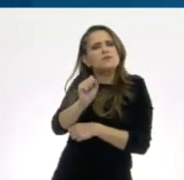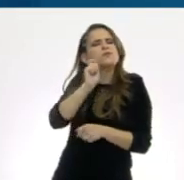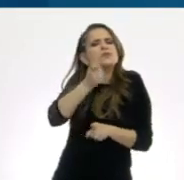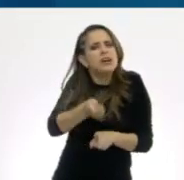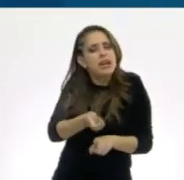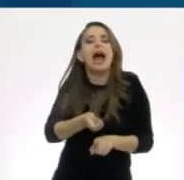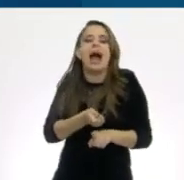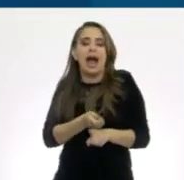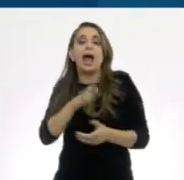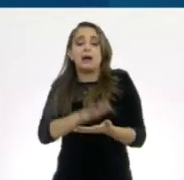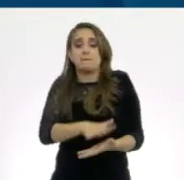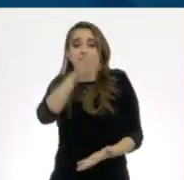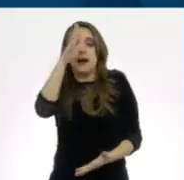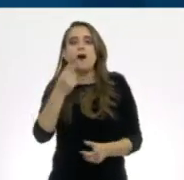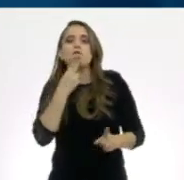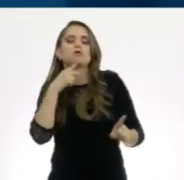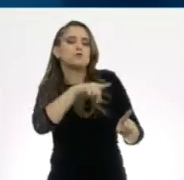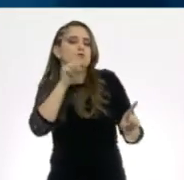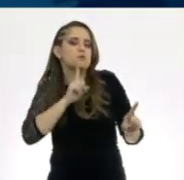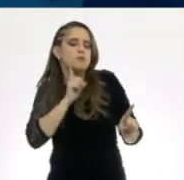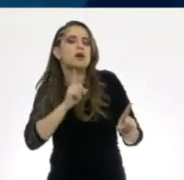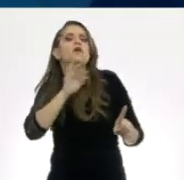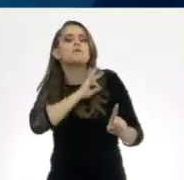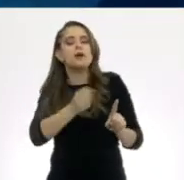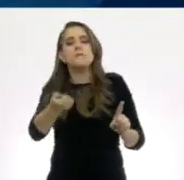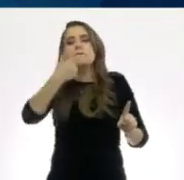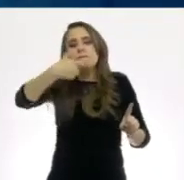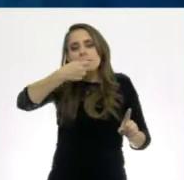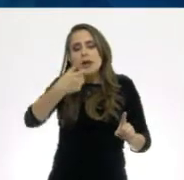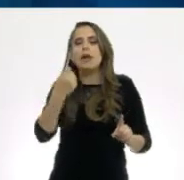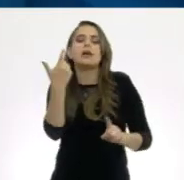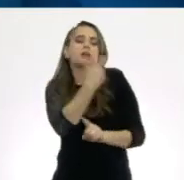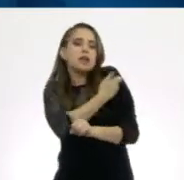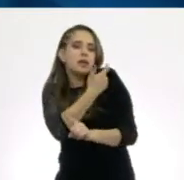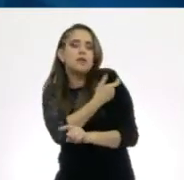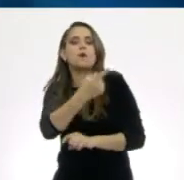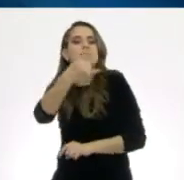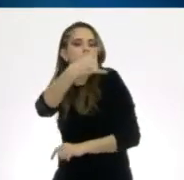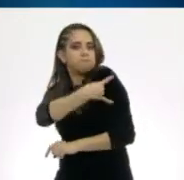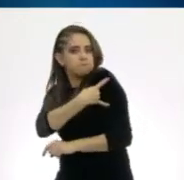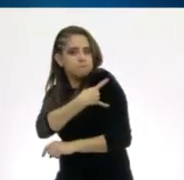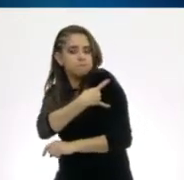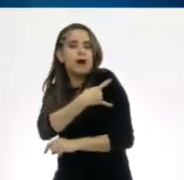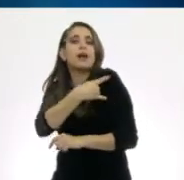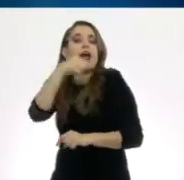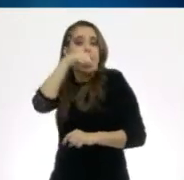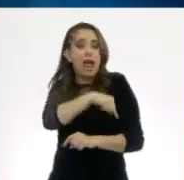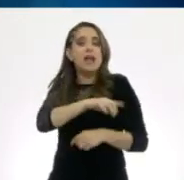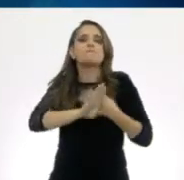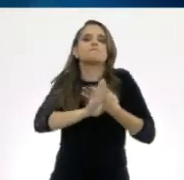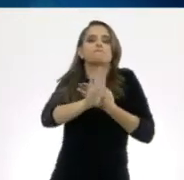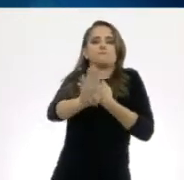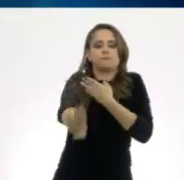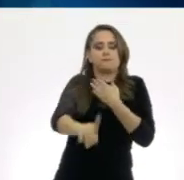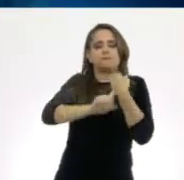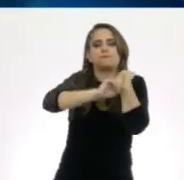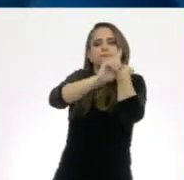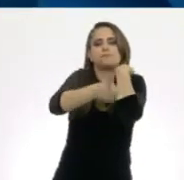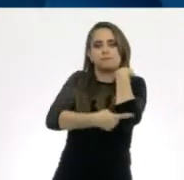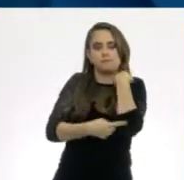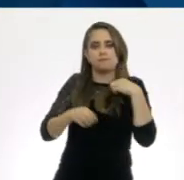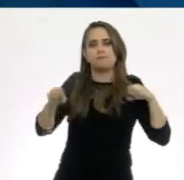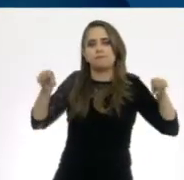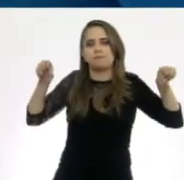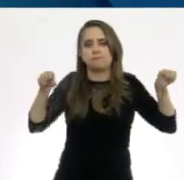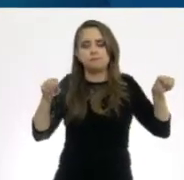para su uso en mujeres. Hay hormonales, como píldoras, inyecciones o parches, que tienen el objetivo de impedir que el ovario libere